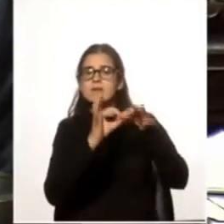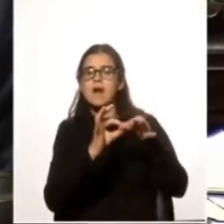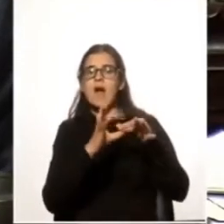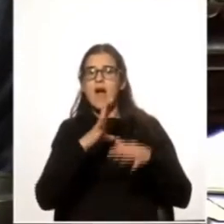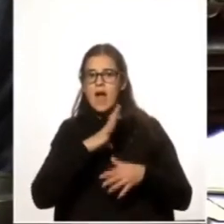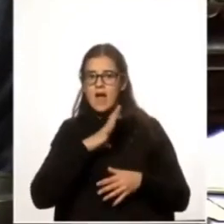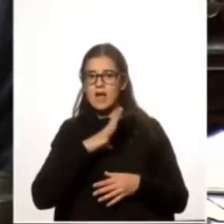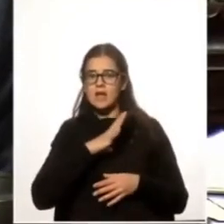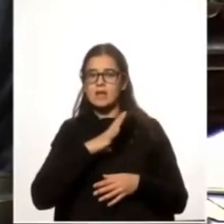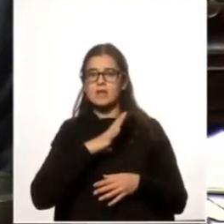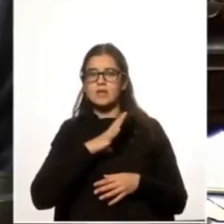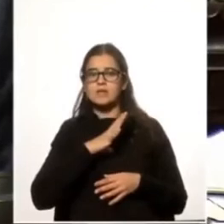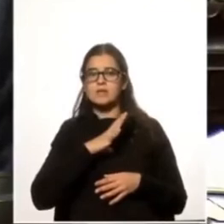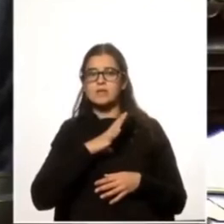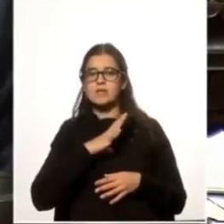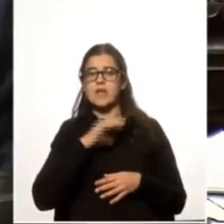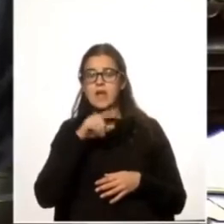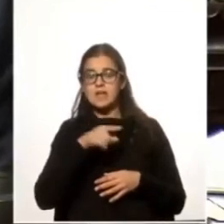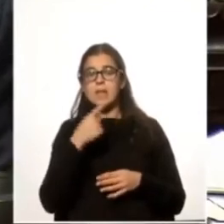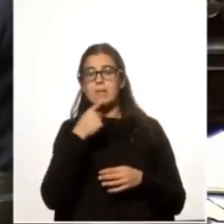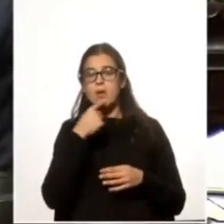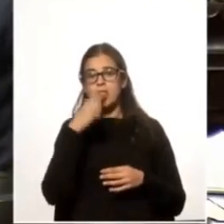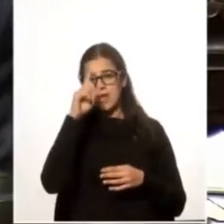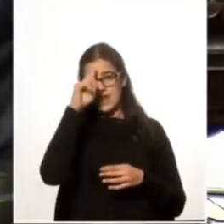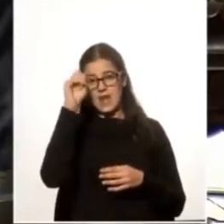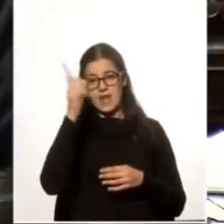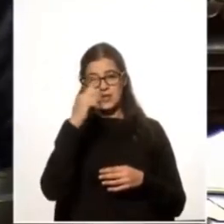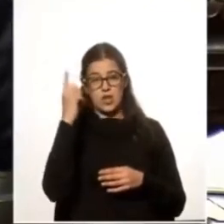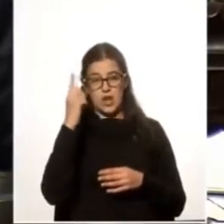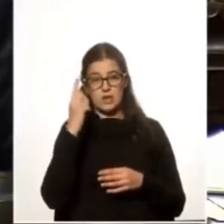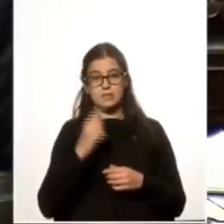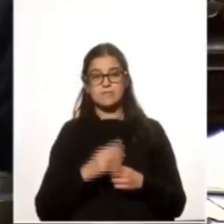en esa política internacional.